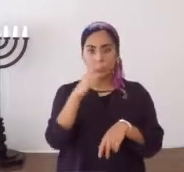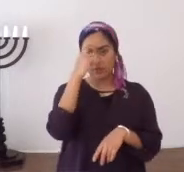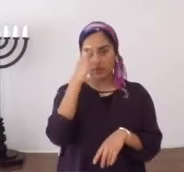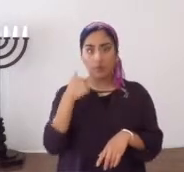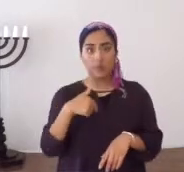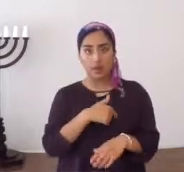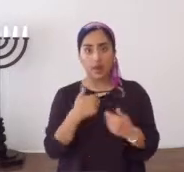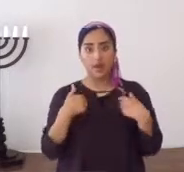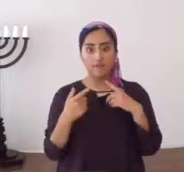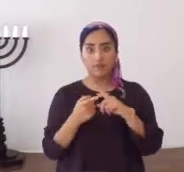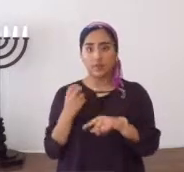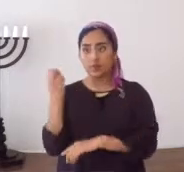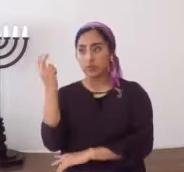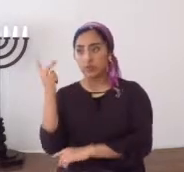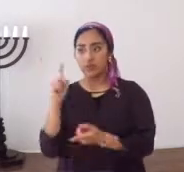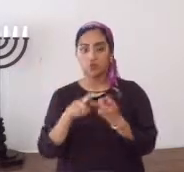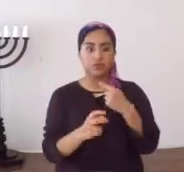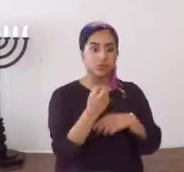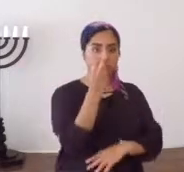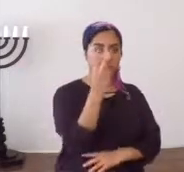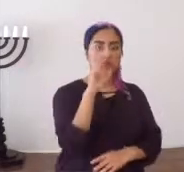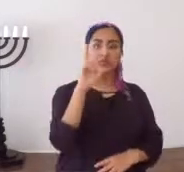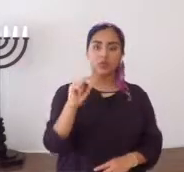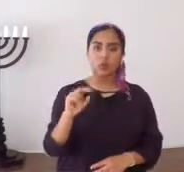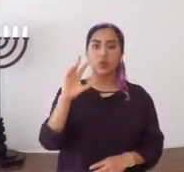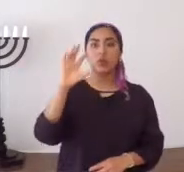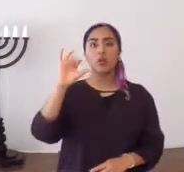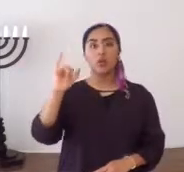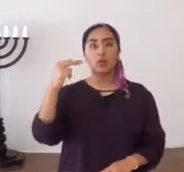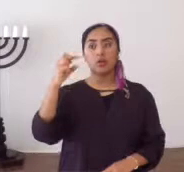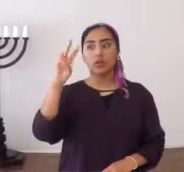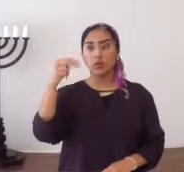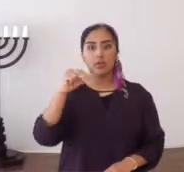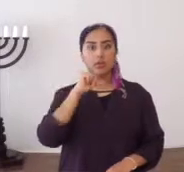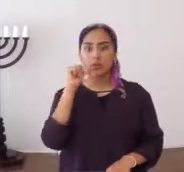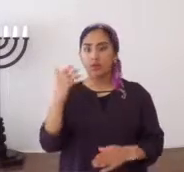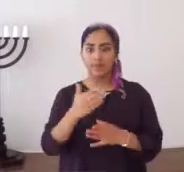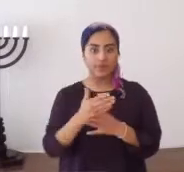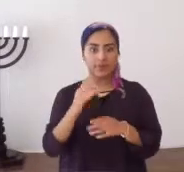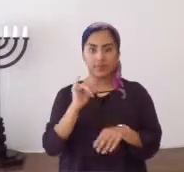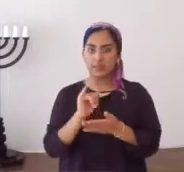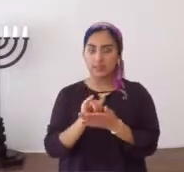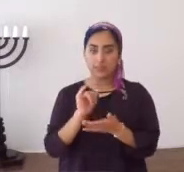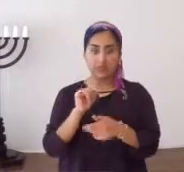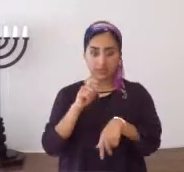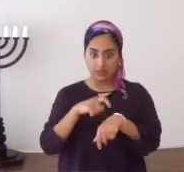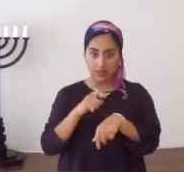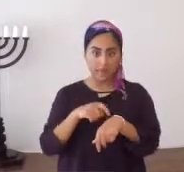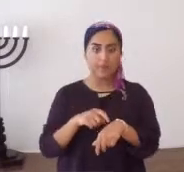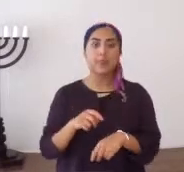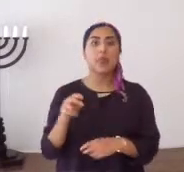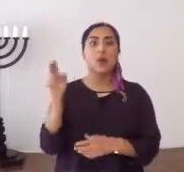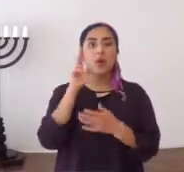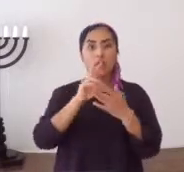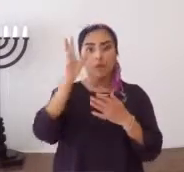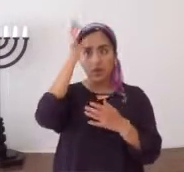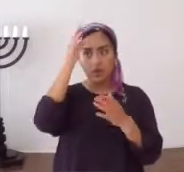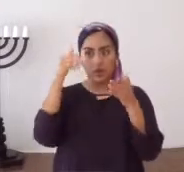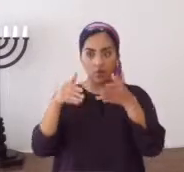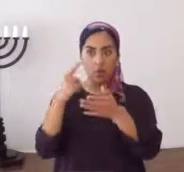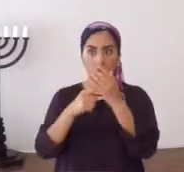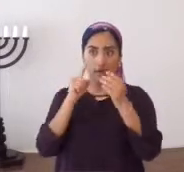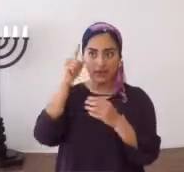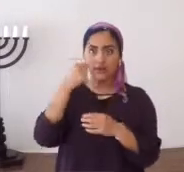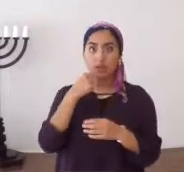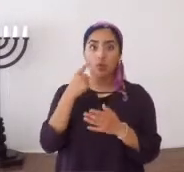o el horario romano, inclusive, que tenemos de 12 a 12. No. Yahweh no mide el tiempo por ello. Yahweh se